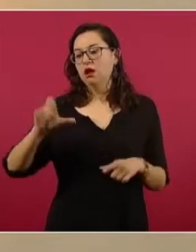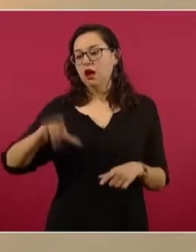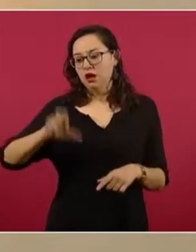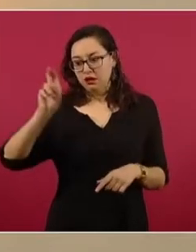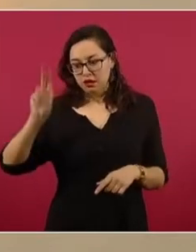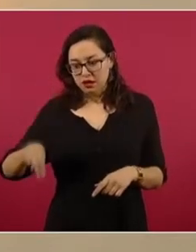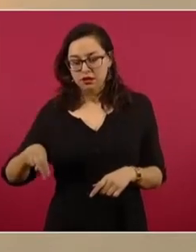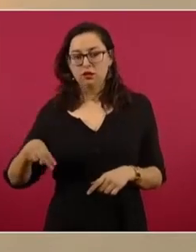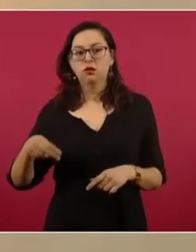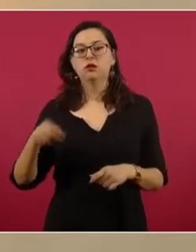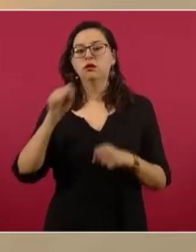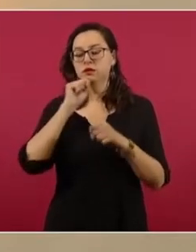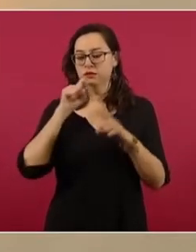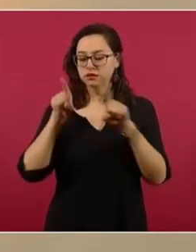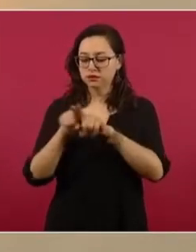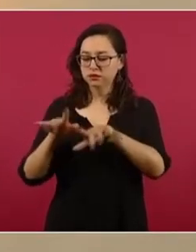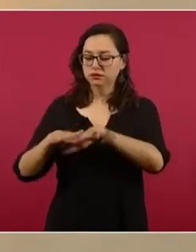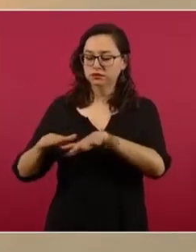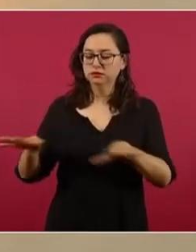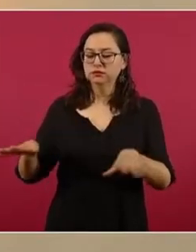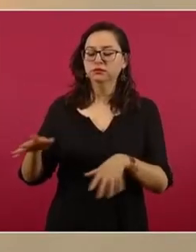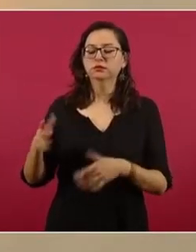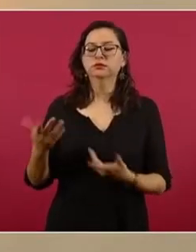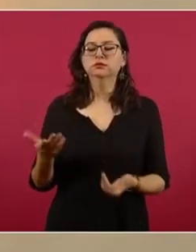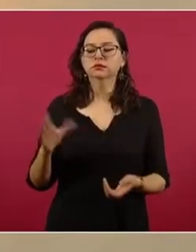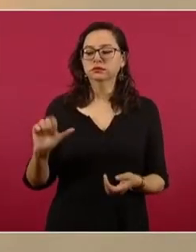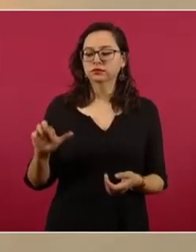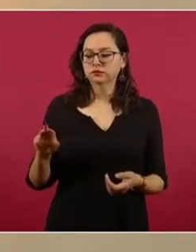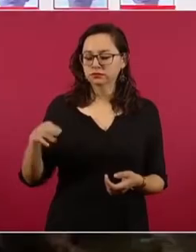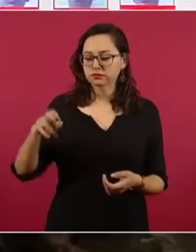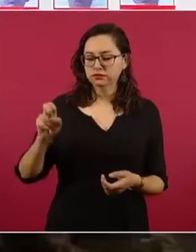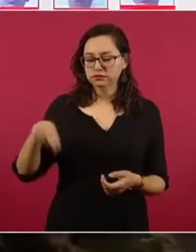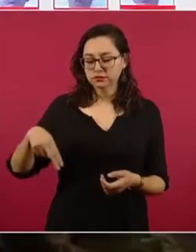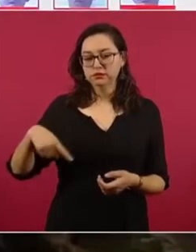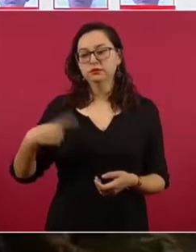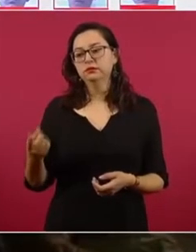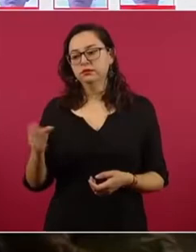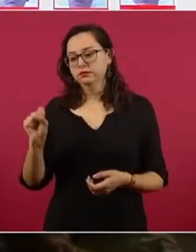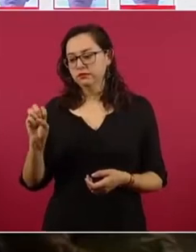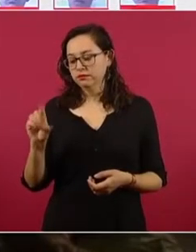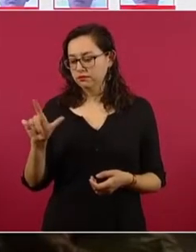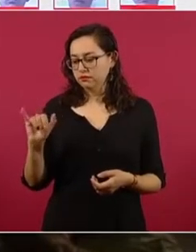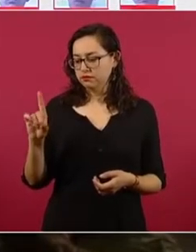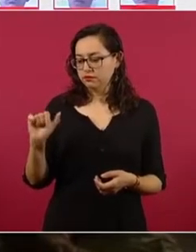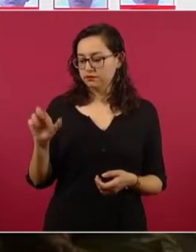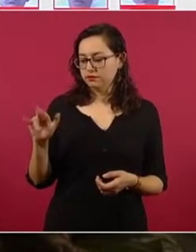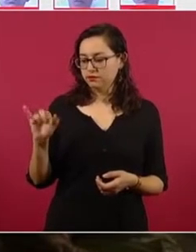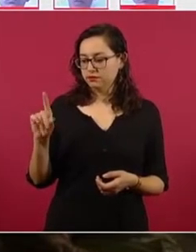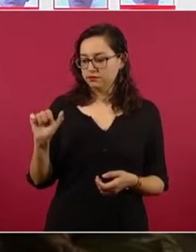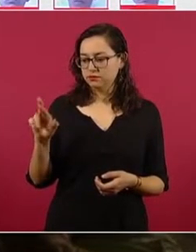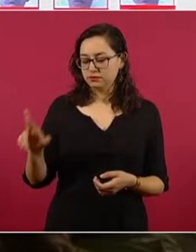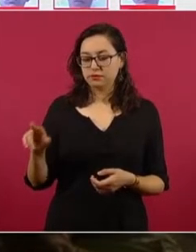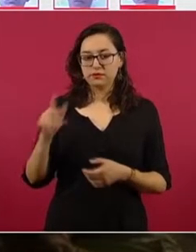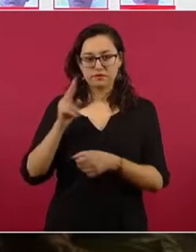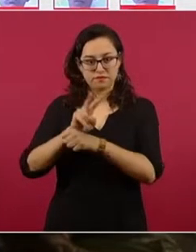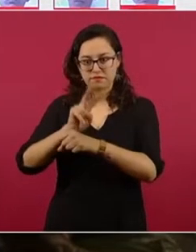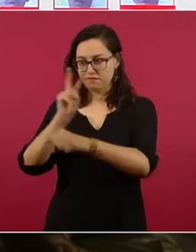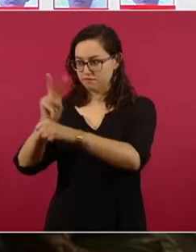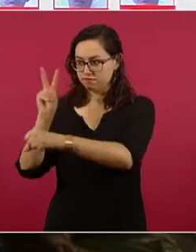desde luego, en Playa del Carmen, Solidaridad. Se detuvo a 11 personas por